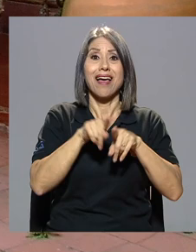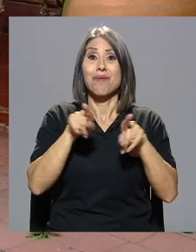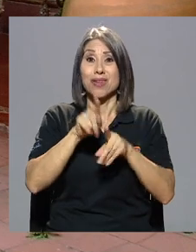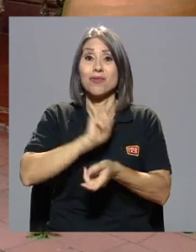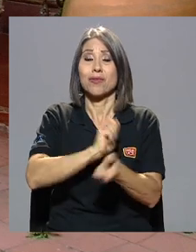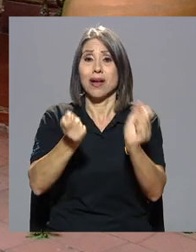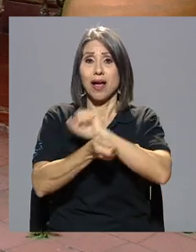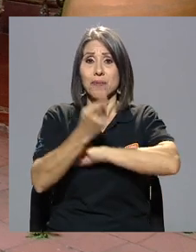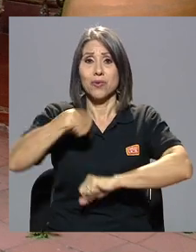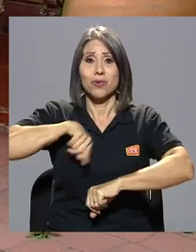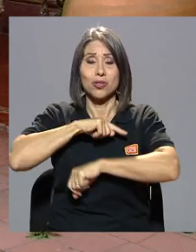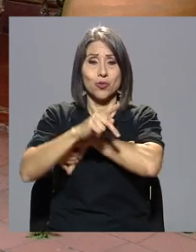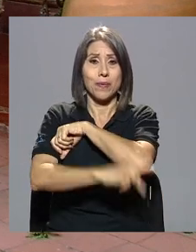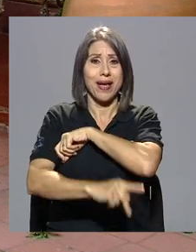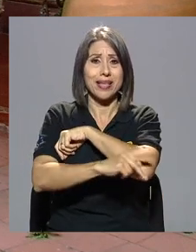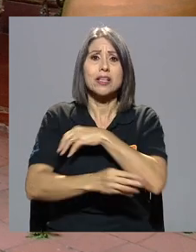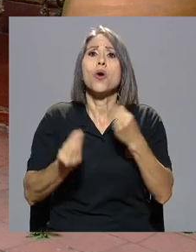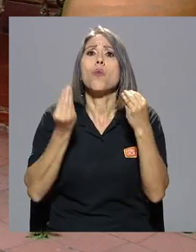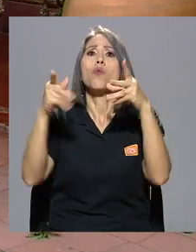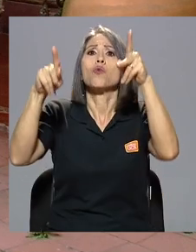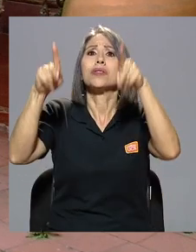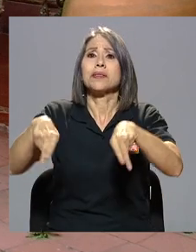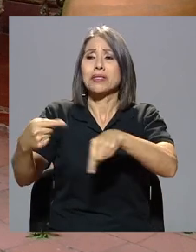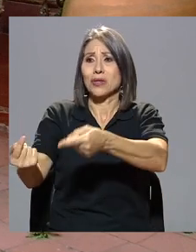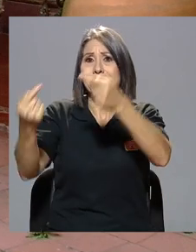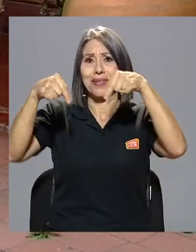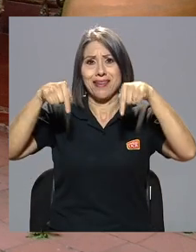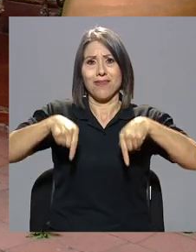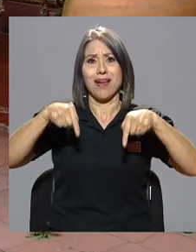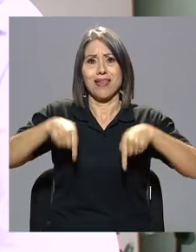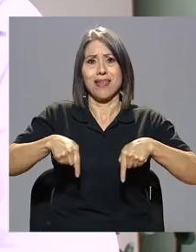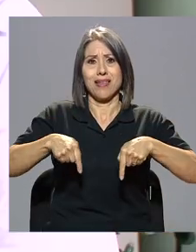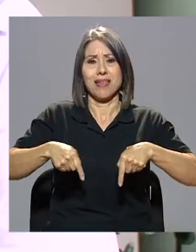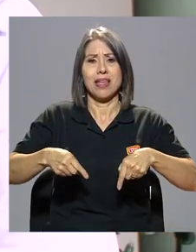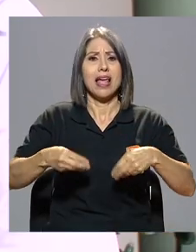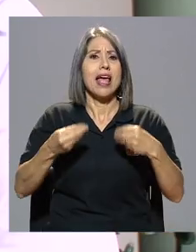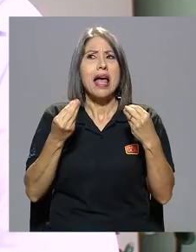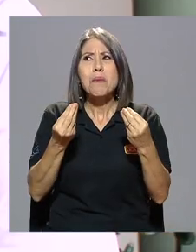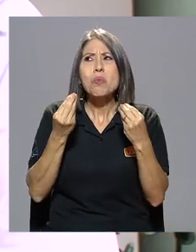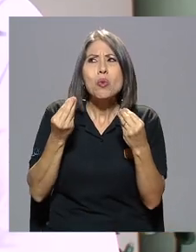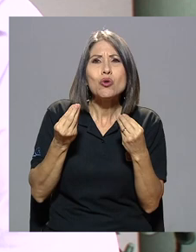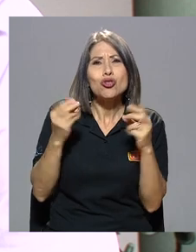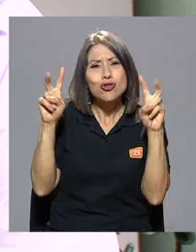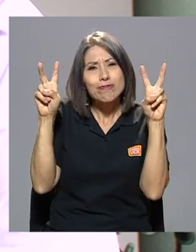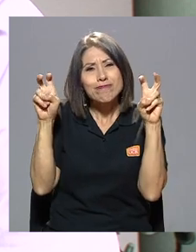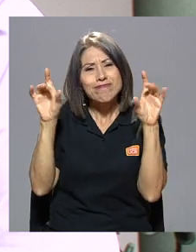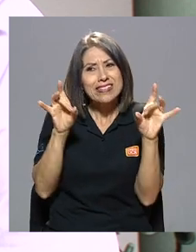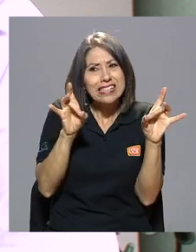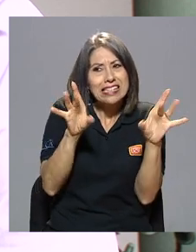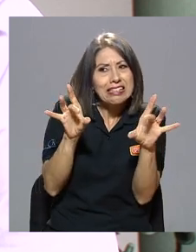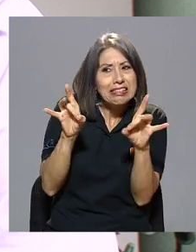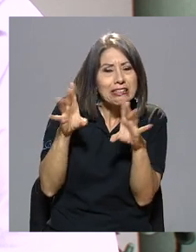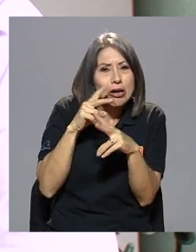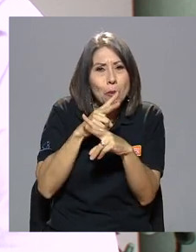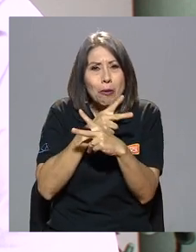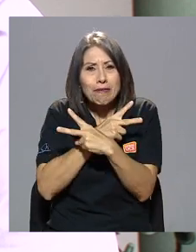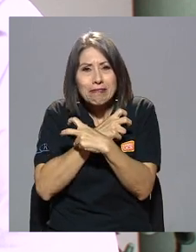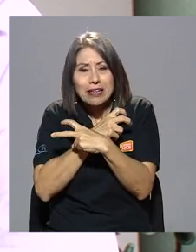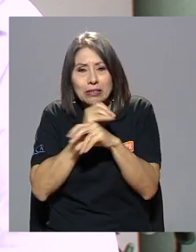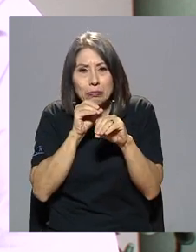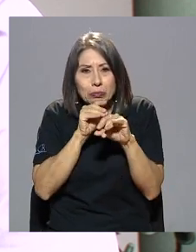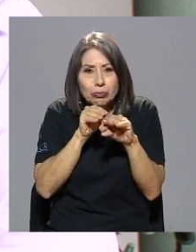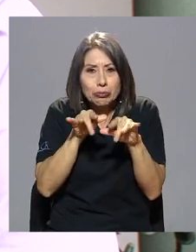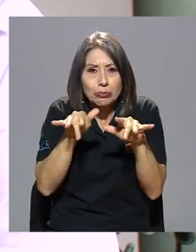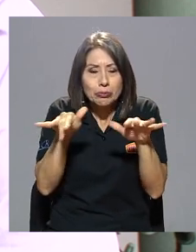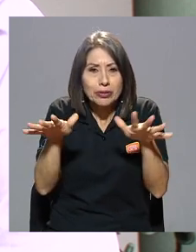de nuestro país obviamente vino una gran cantidad de exiliados había mucho veneno en el ambiente mucho odio en el ambiente